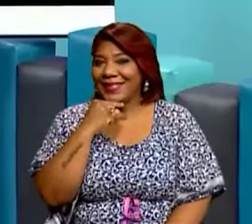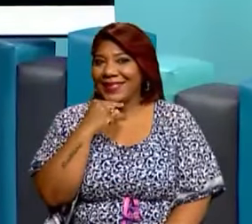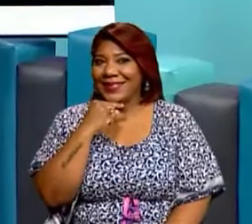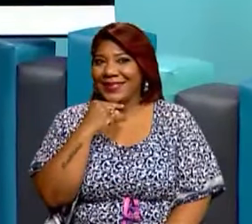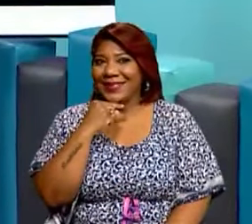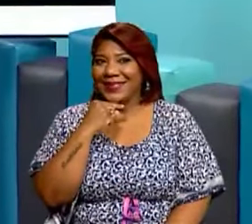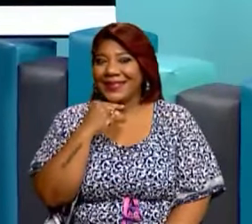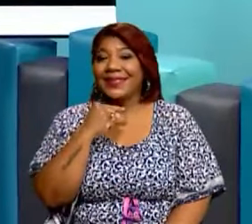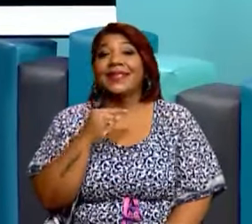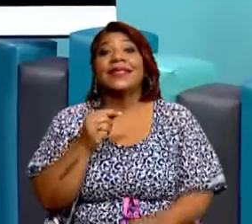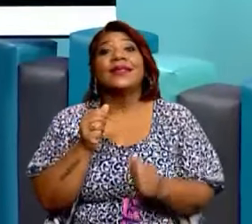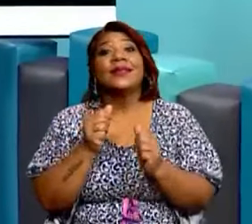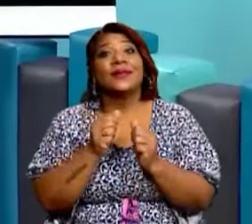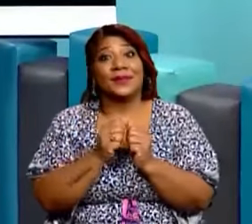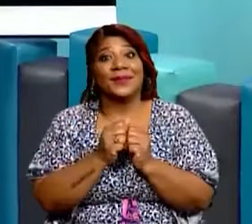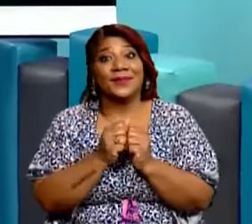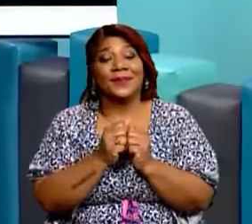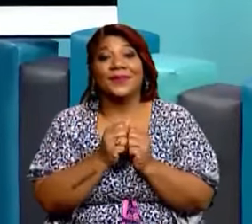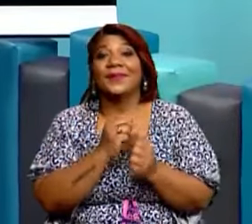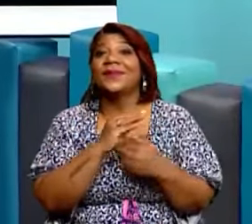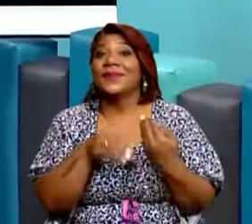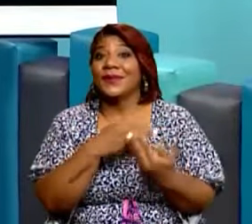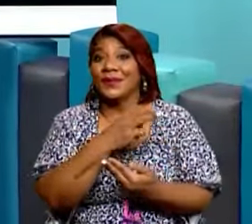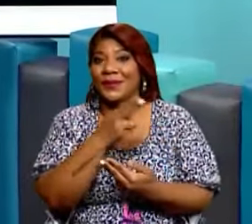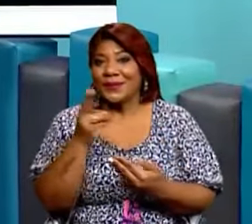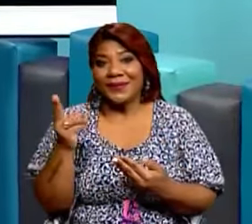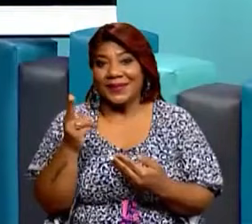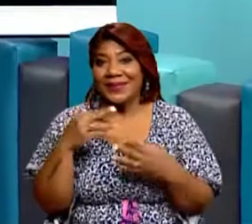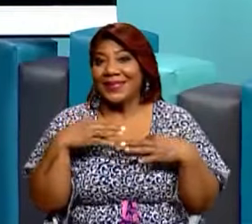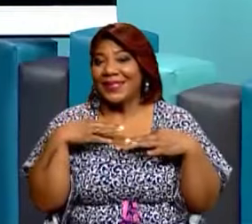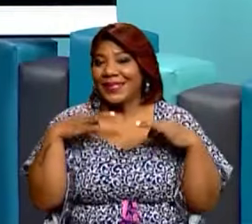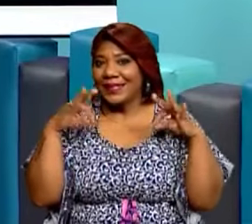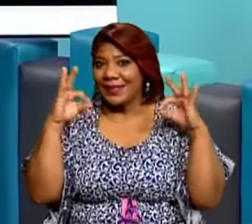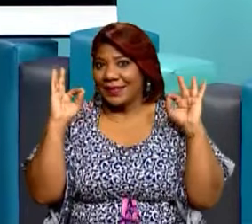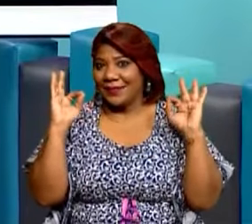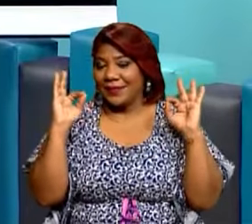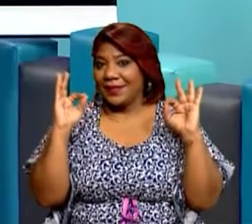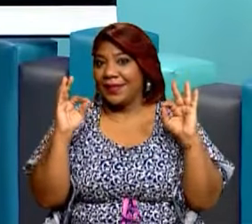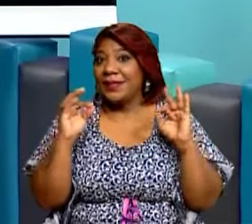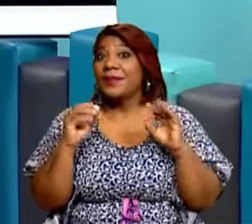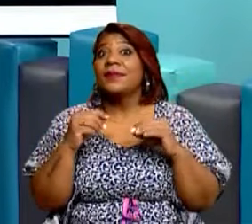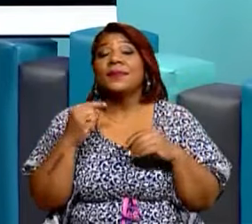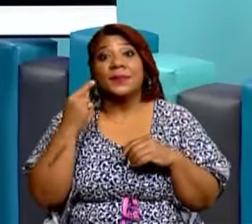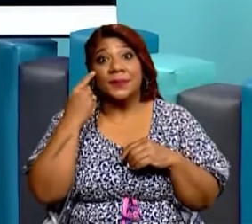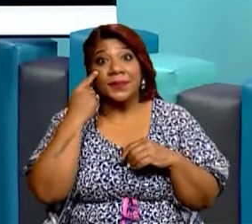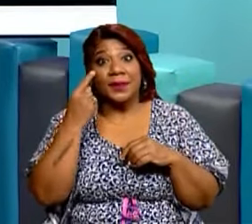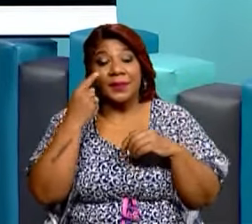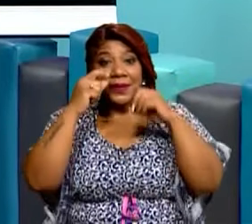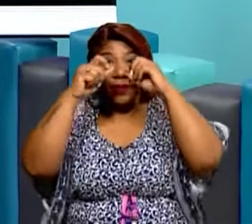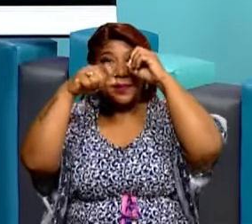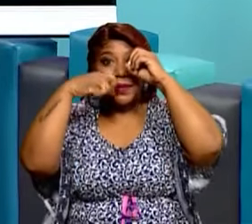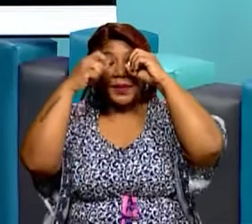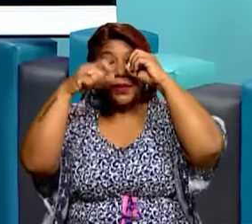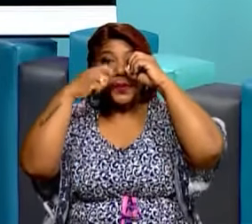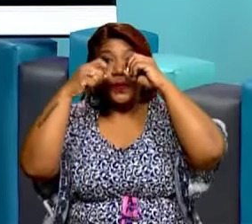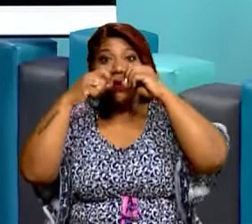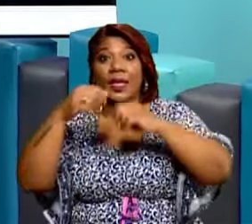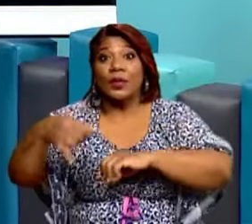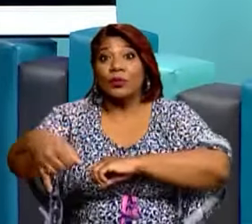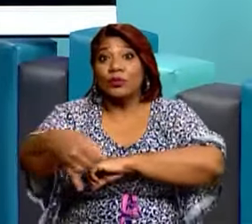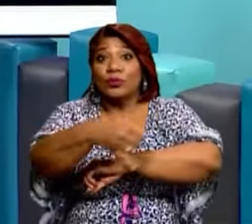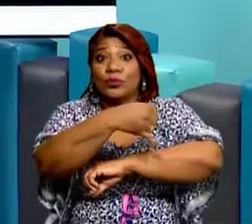nosotros. En el día de hoy vamos a abrir con un vídeo que nos están mandando desde Taboga